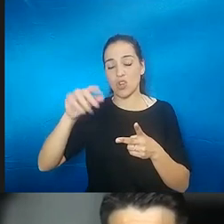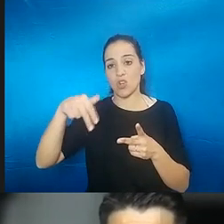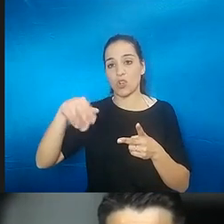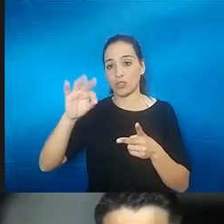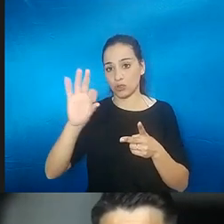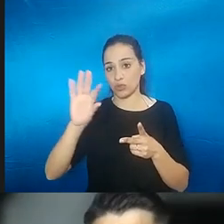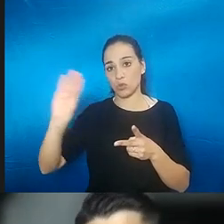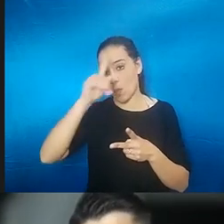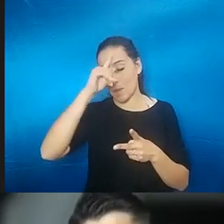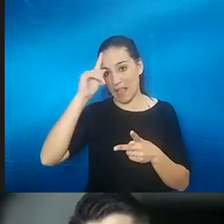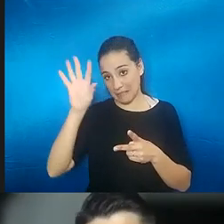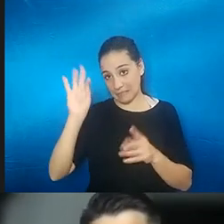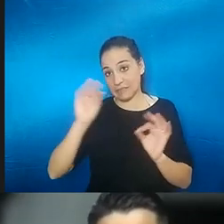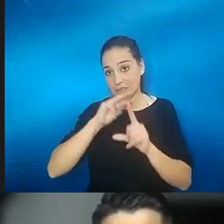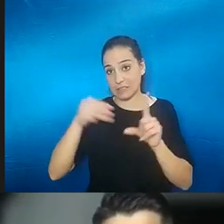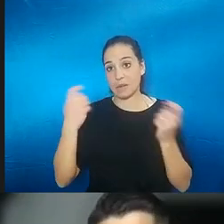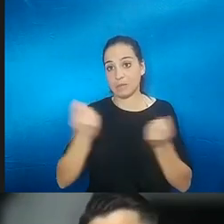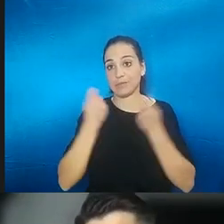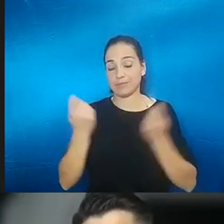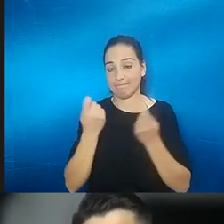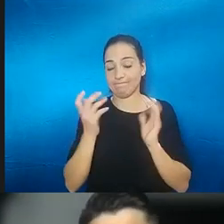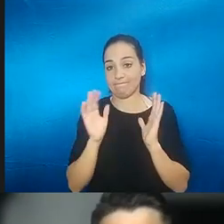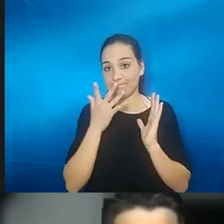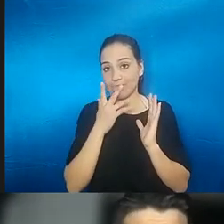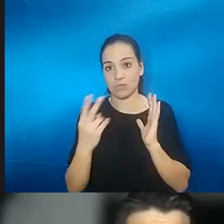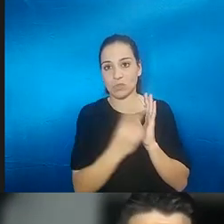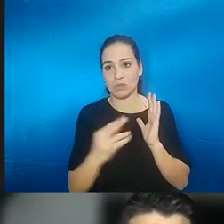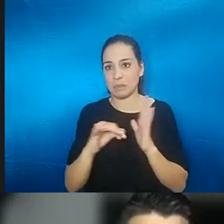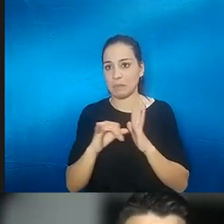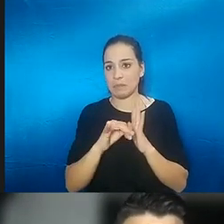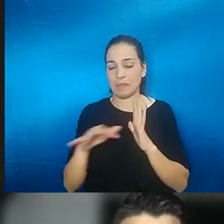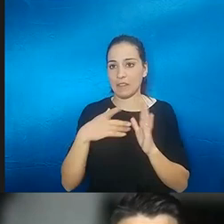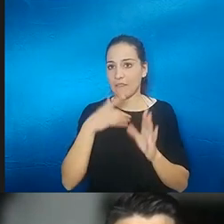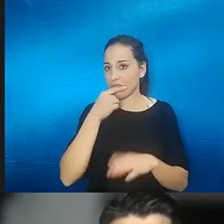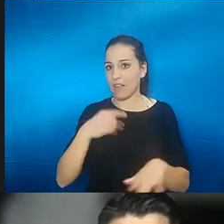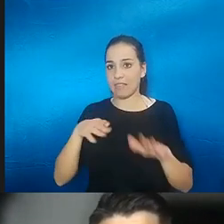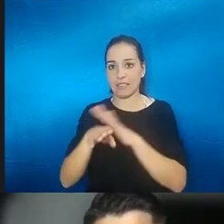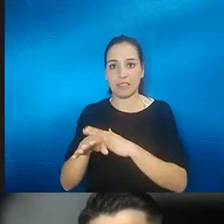internet porque son dos sitios relativamente cerca de acceder para cualquier